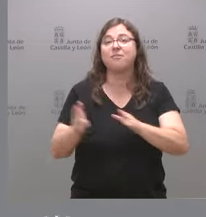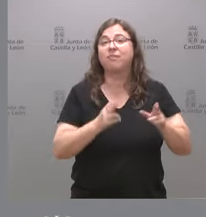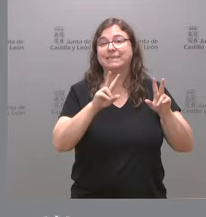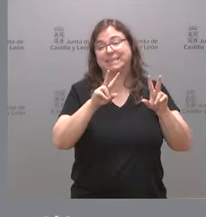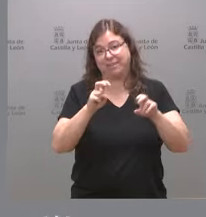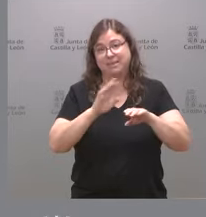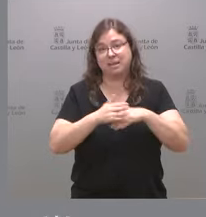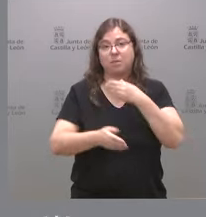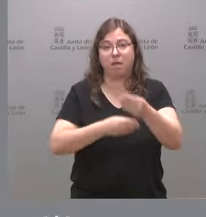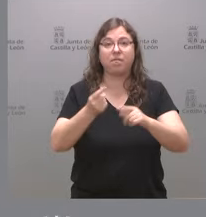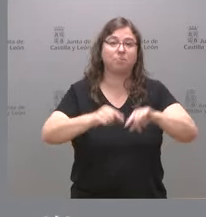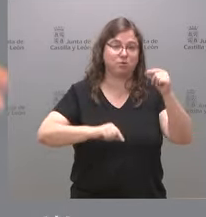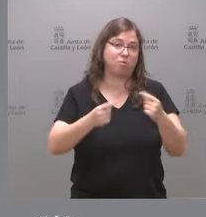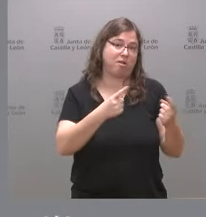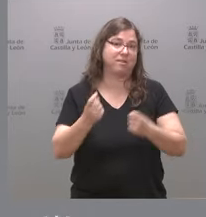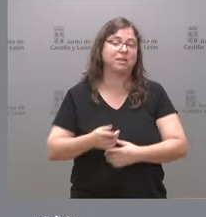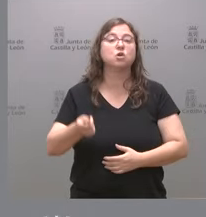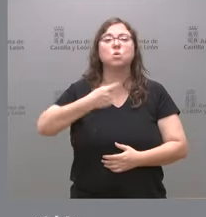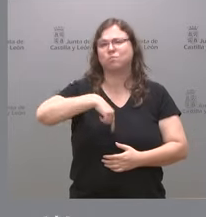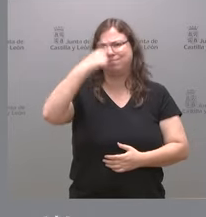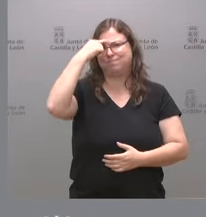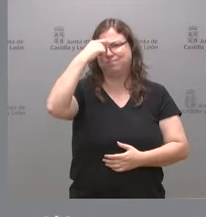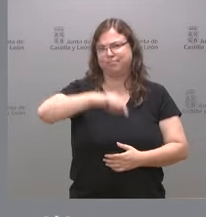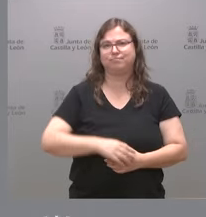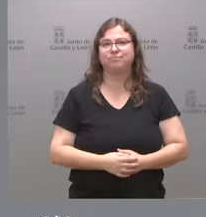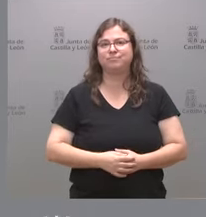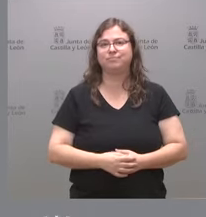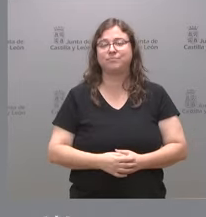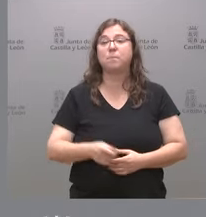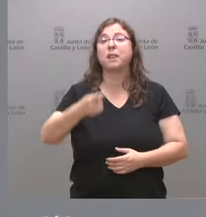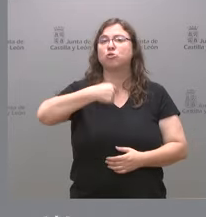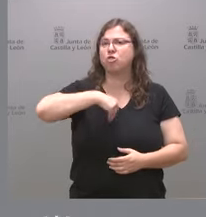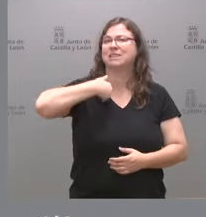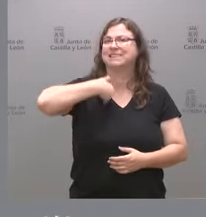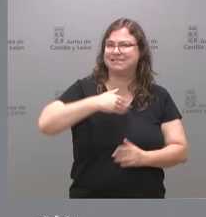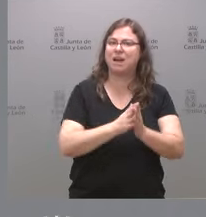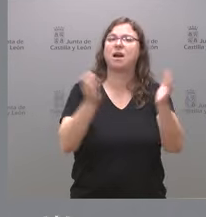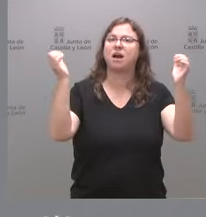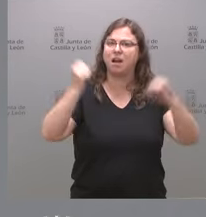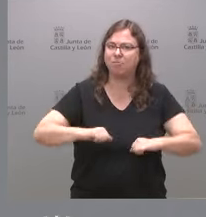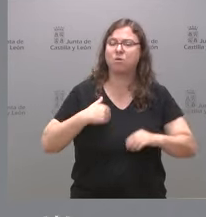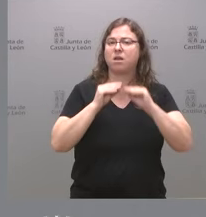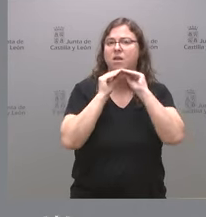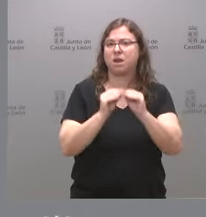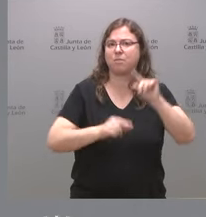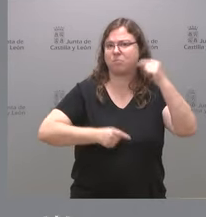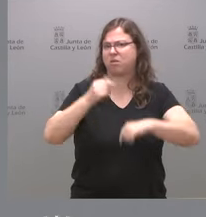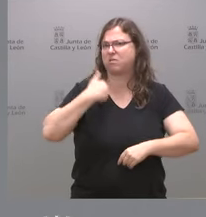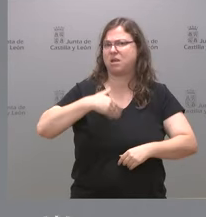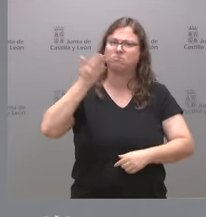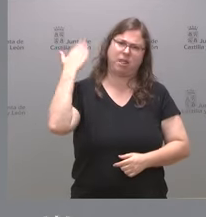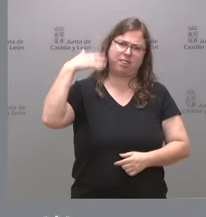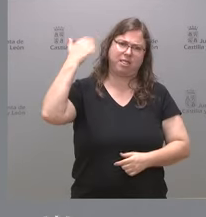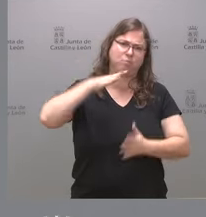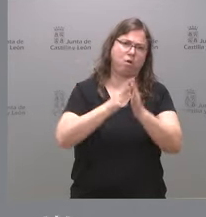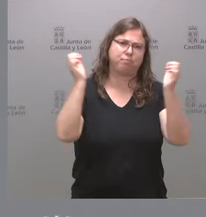presupuesto nosotros como saben ustedes ya aprobamos la orden de elaboración del presupuesto en Castilla y León hace tiempo